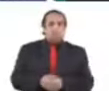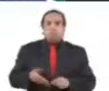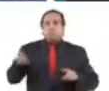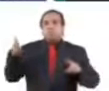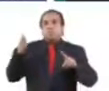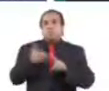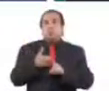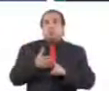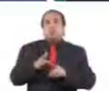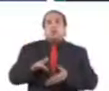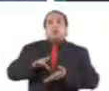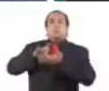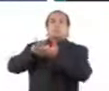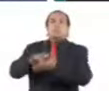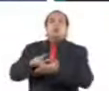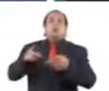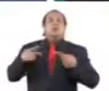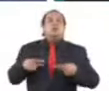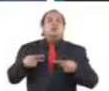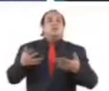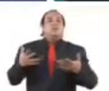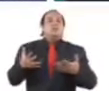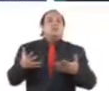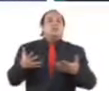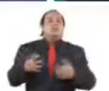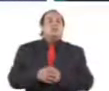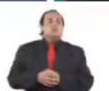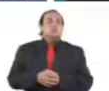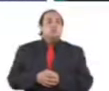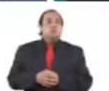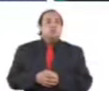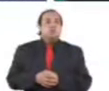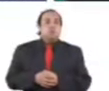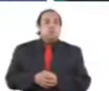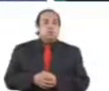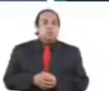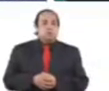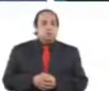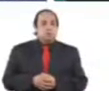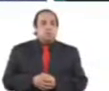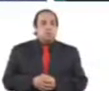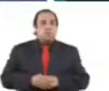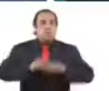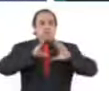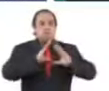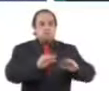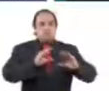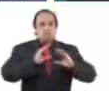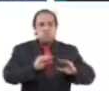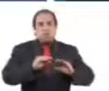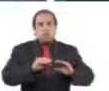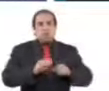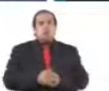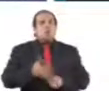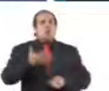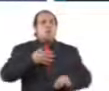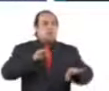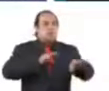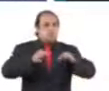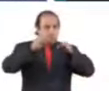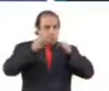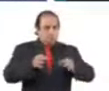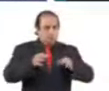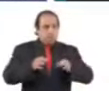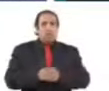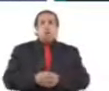las y los justiciables. La capacitación, el mérito, las buenas prácticas y la determinación de la carrera